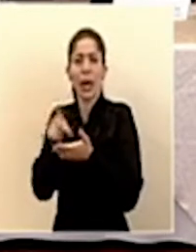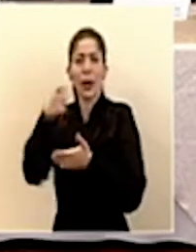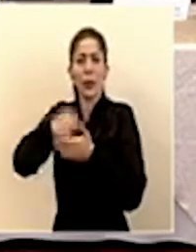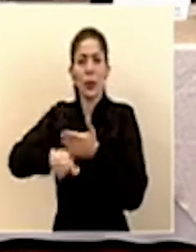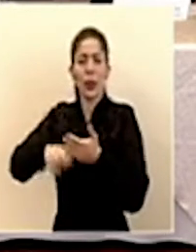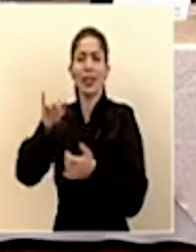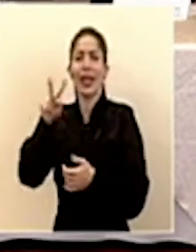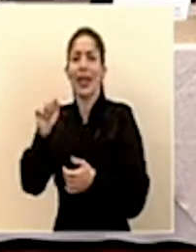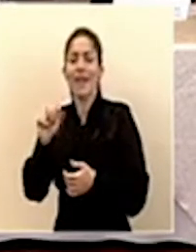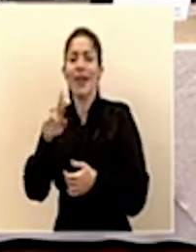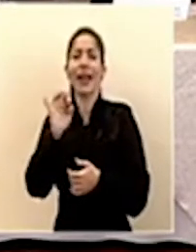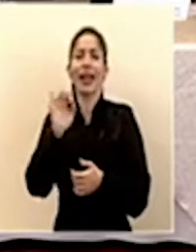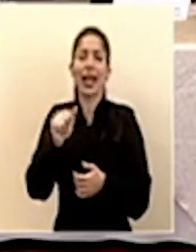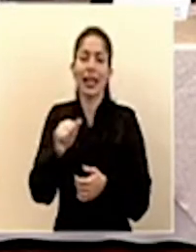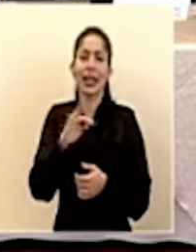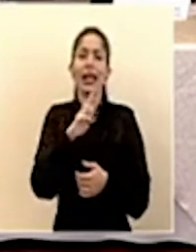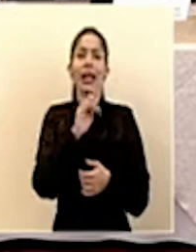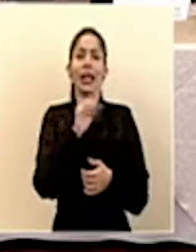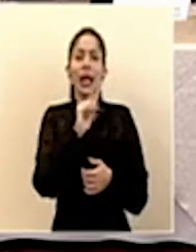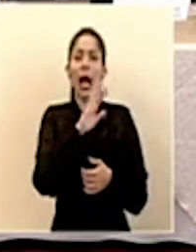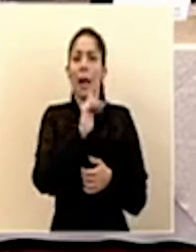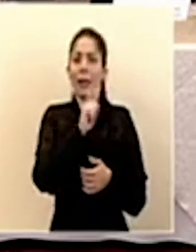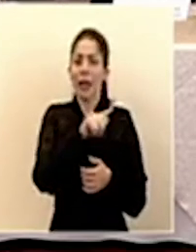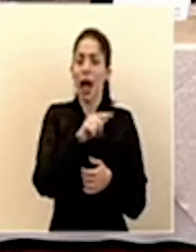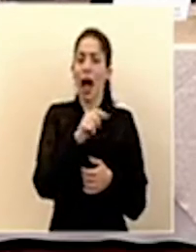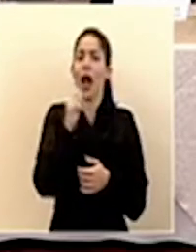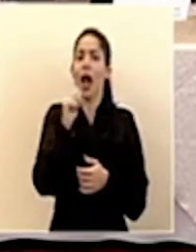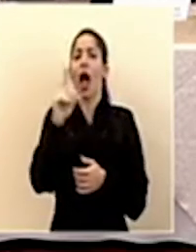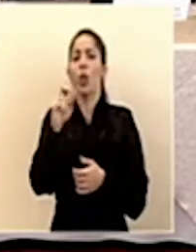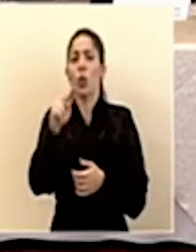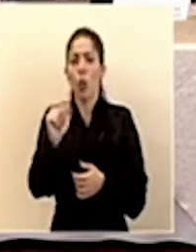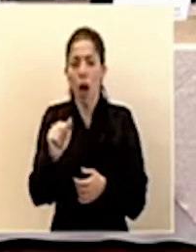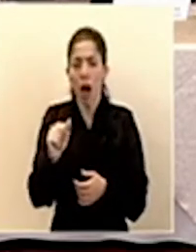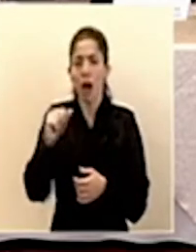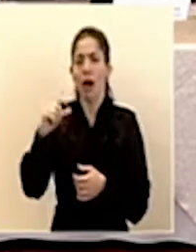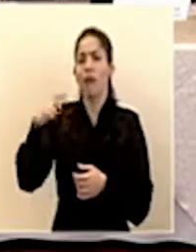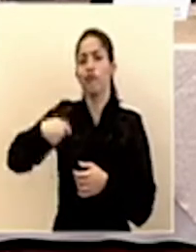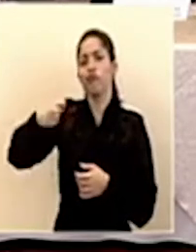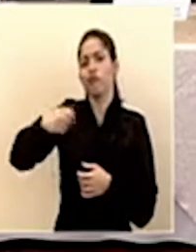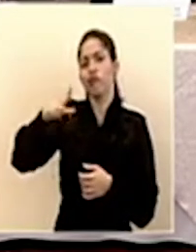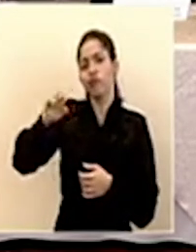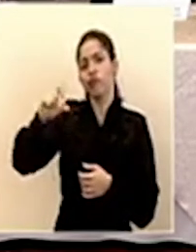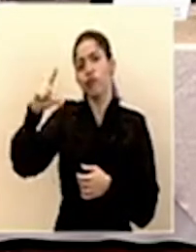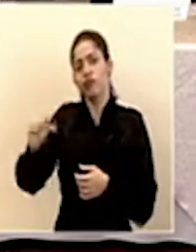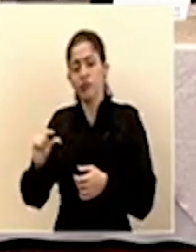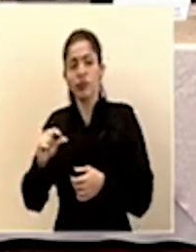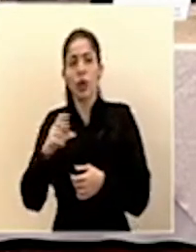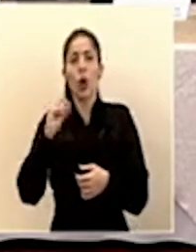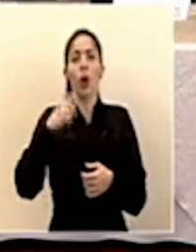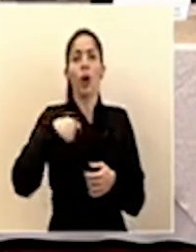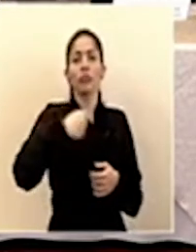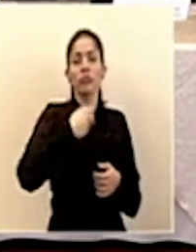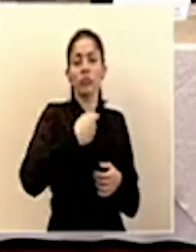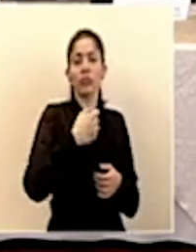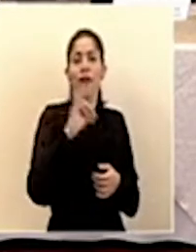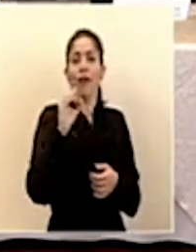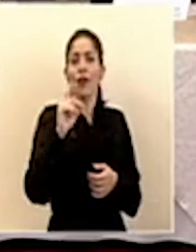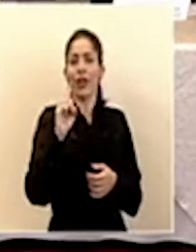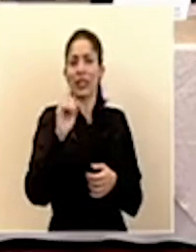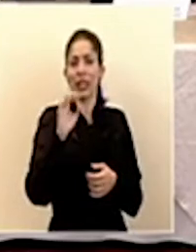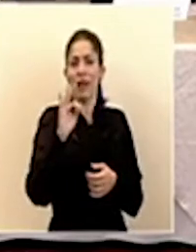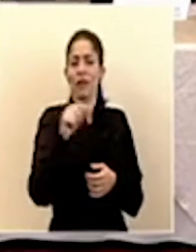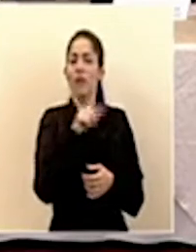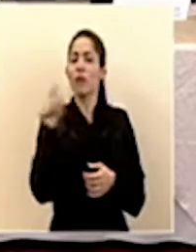IVA, renta, aduanas, renta capital, reducción de la cotización de la caja y reducción de aportes que recibe el FODESAF?